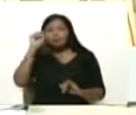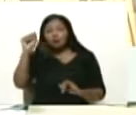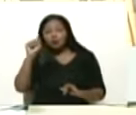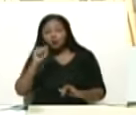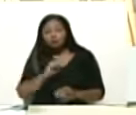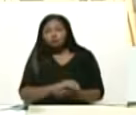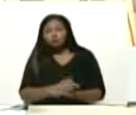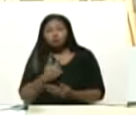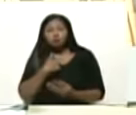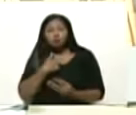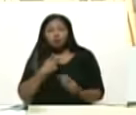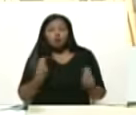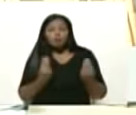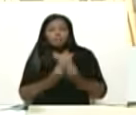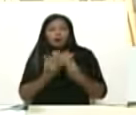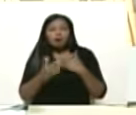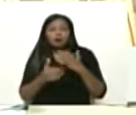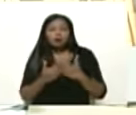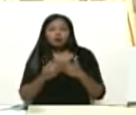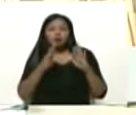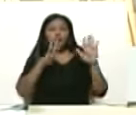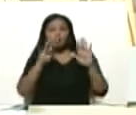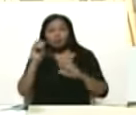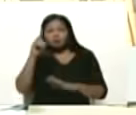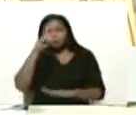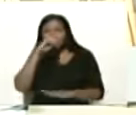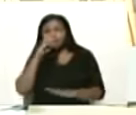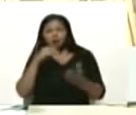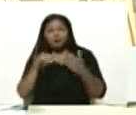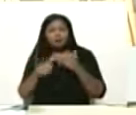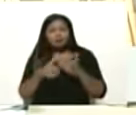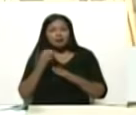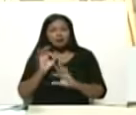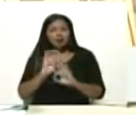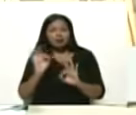yo los acompaño hasta los noventa años de ahí no más